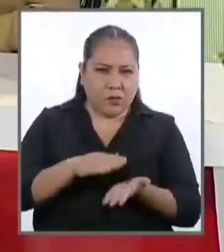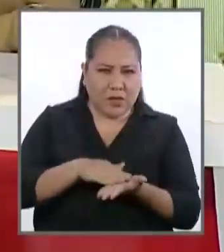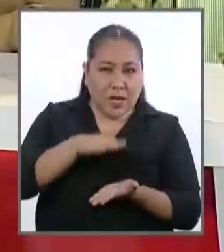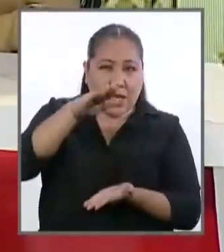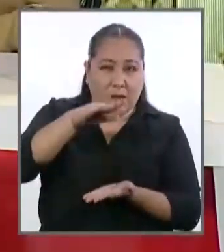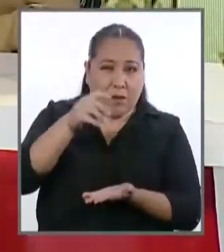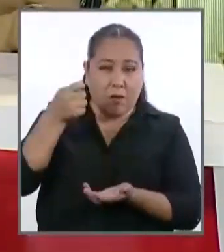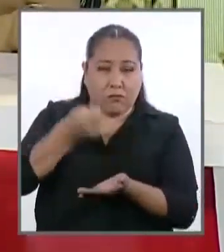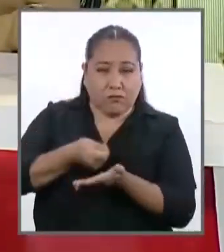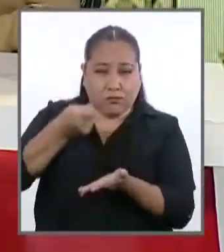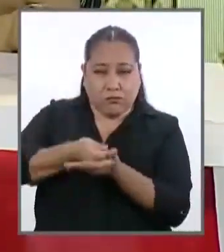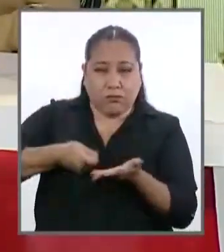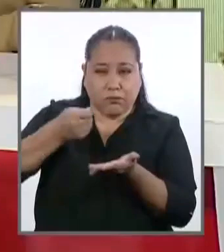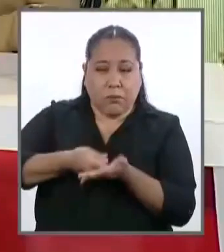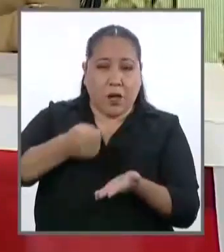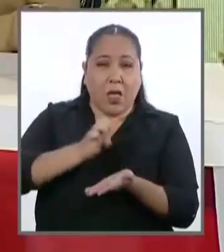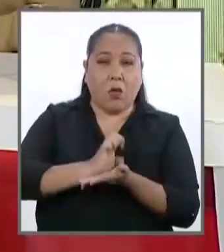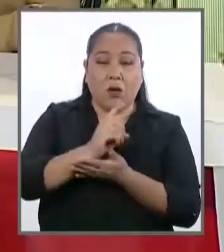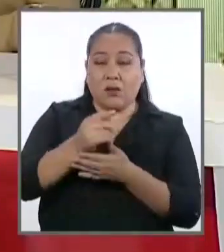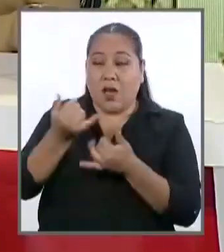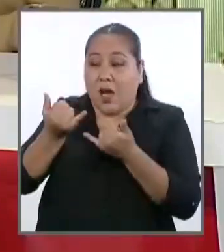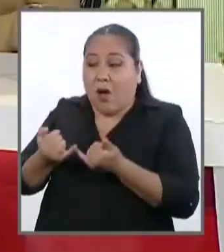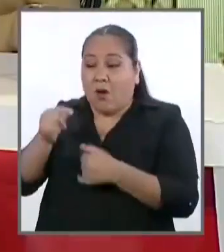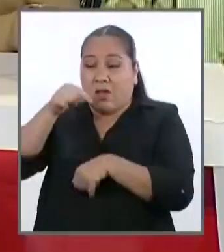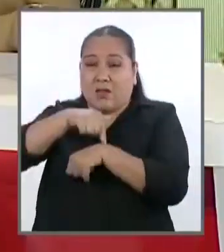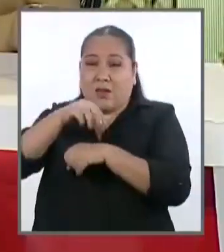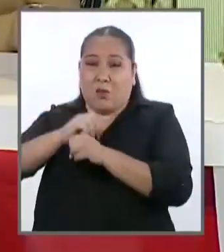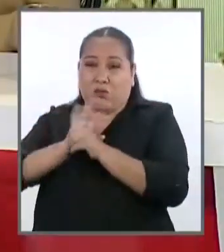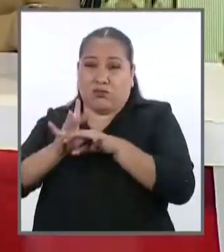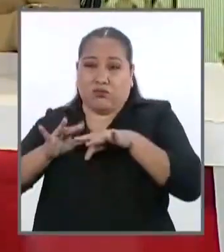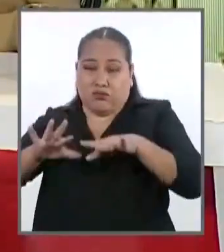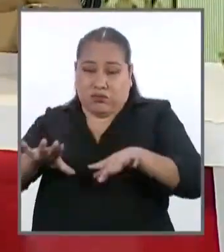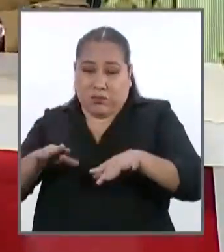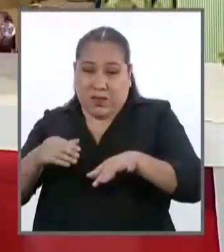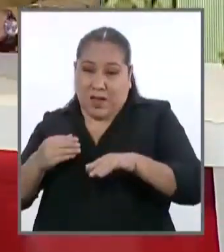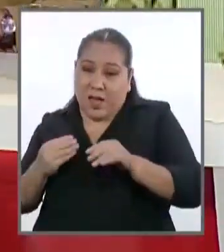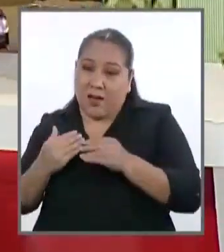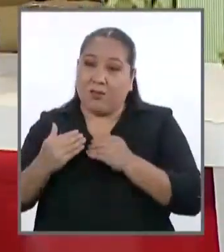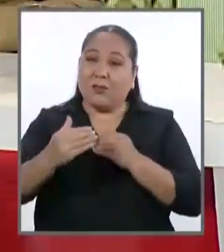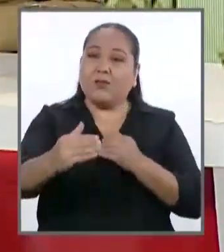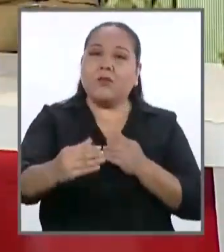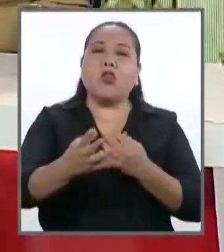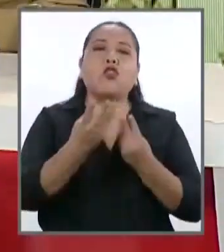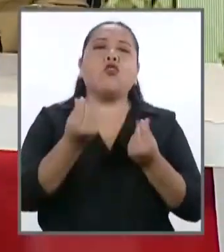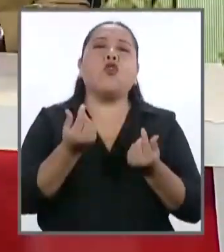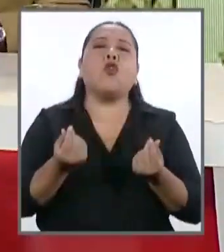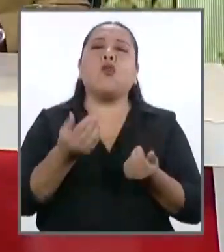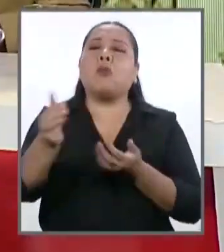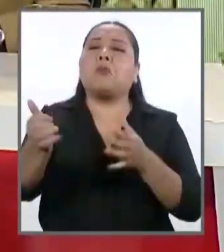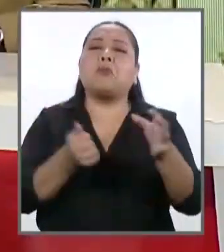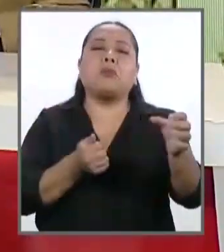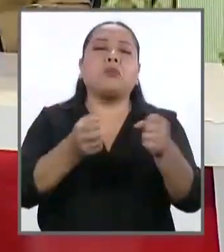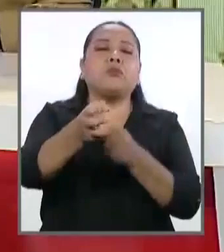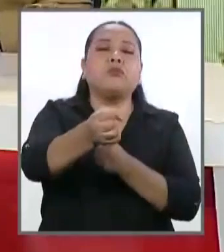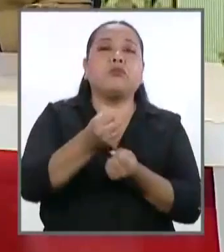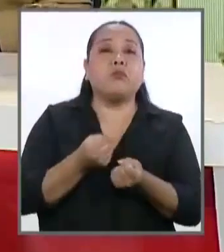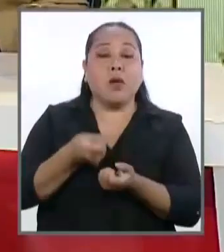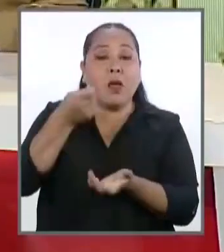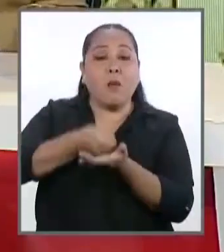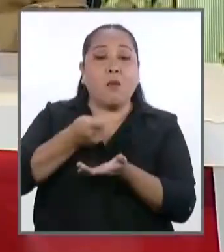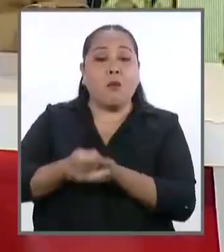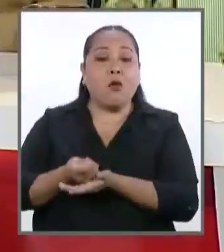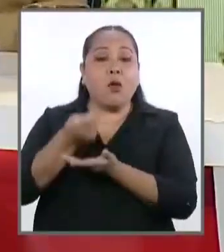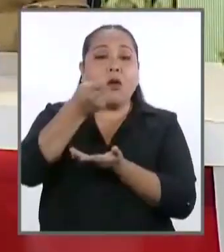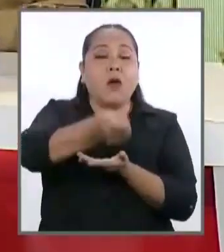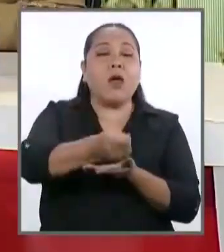la inversión en educación con la pandemia que estamos afrontando y vamos a seguir afrontando, ¿de dónde son los recortes para invertir en